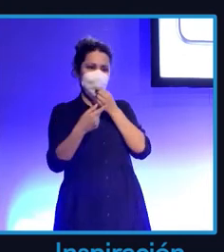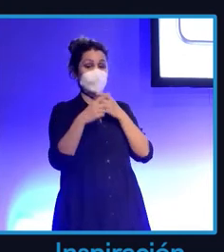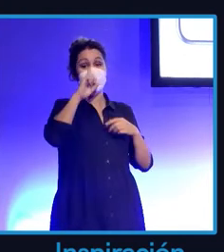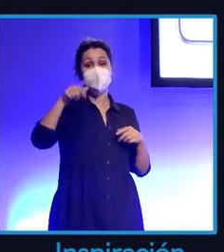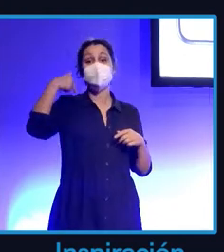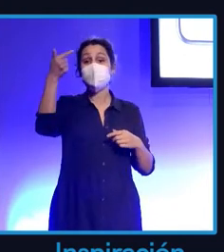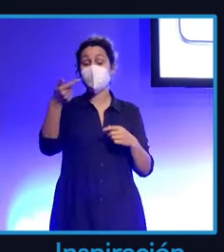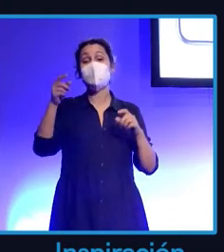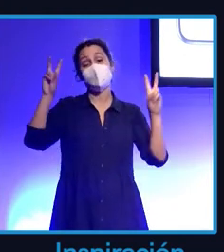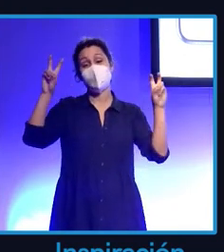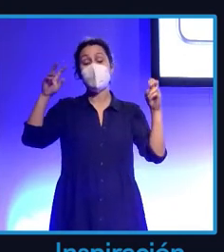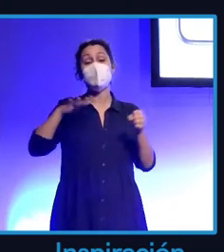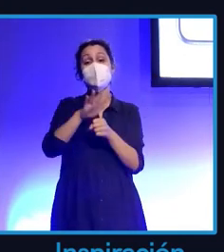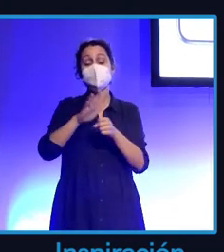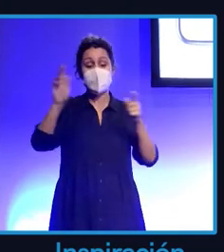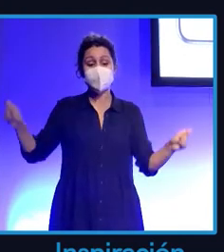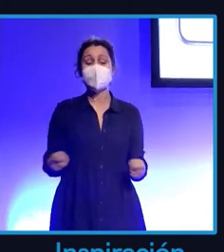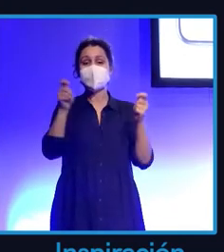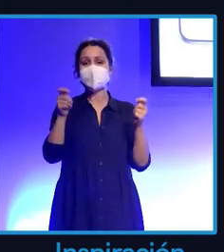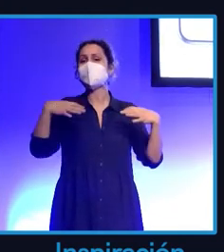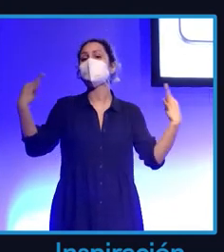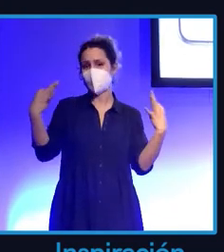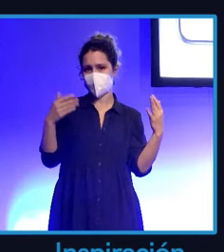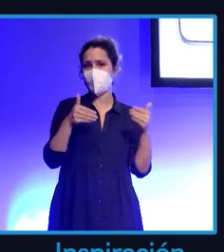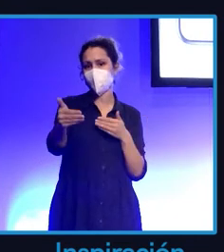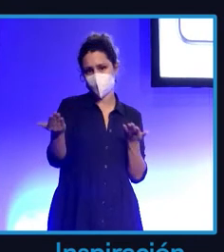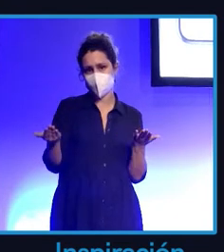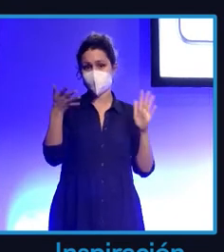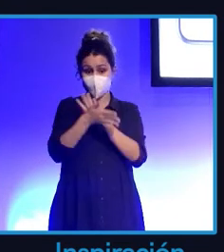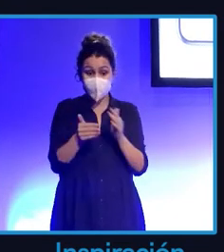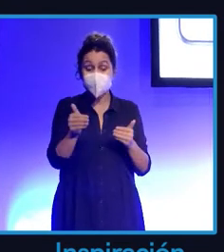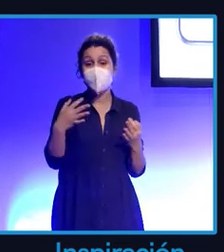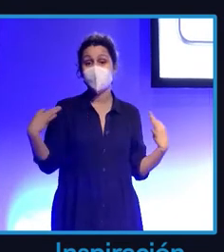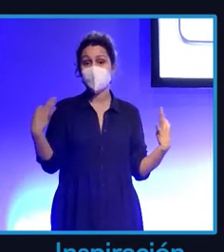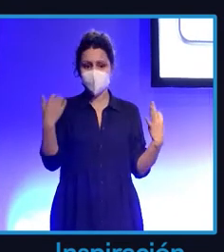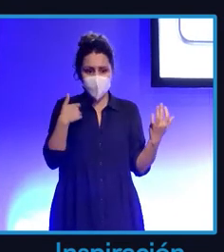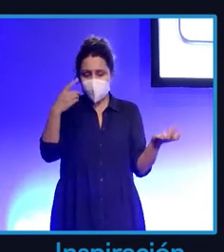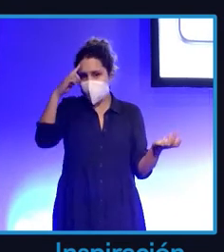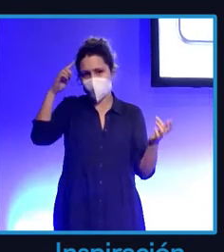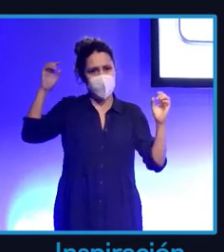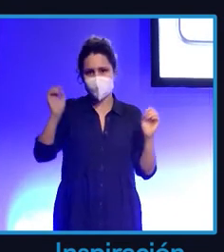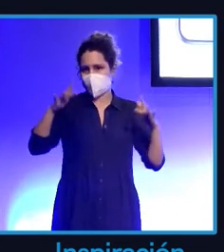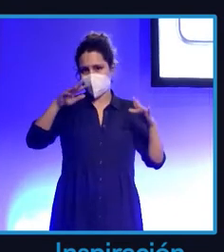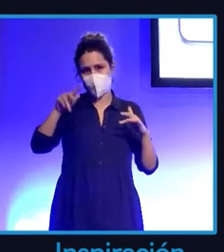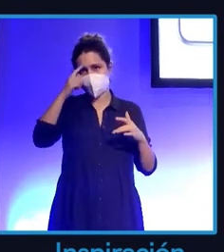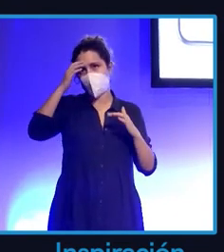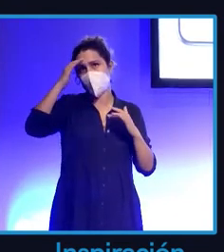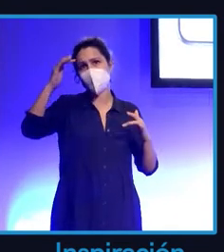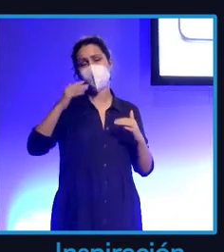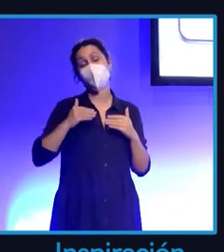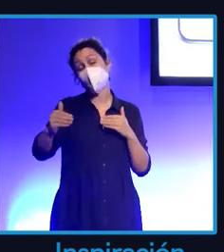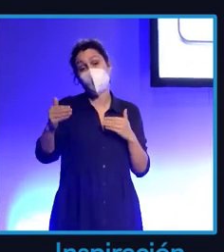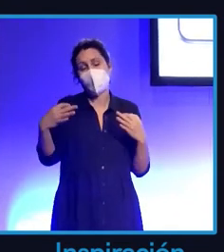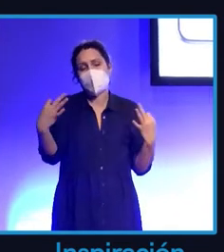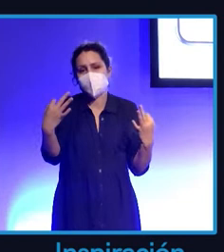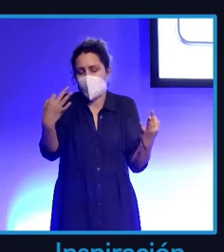me voy a centrar en esta ponencia. ¿Qué va a pasar? Yo no soy maga todavía. No tengo una varita mágica para saber qué